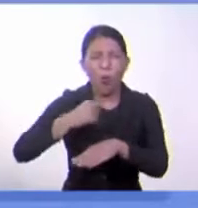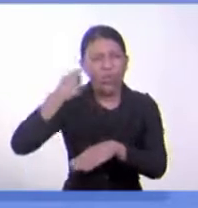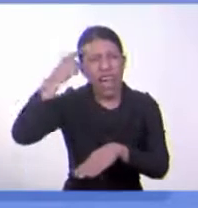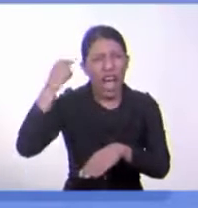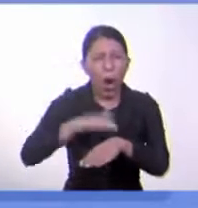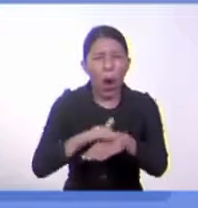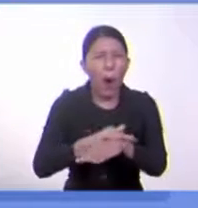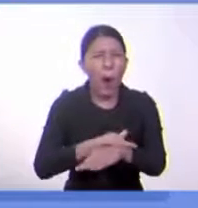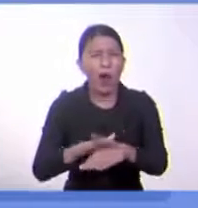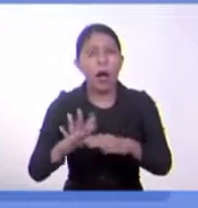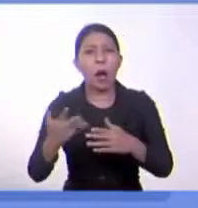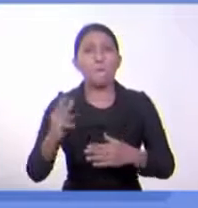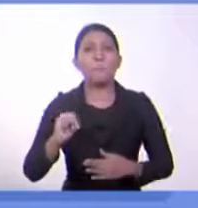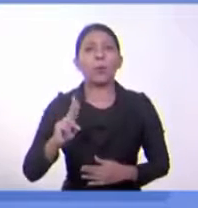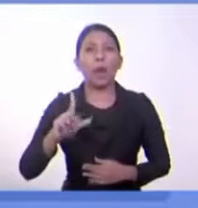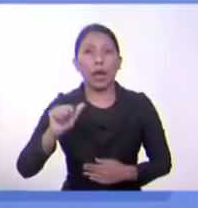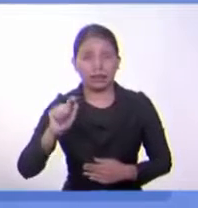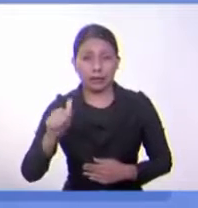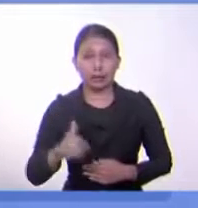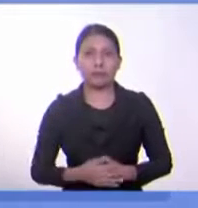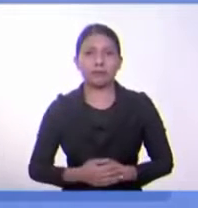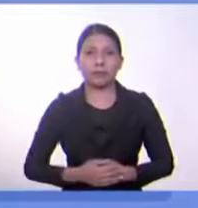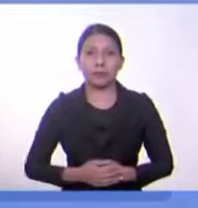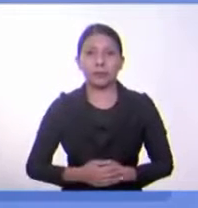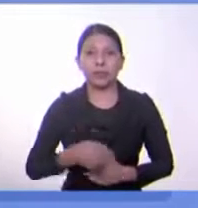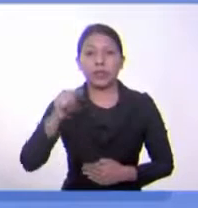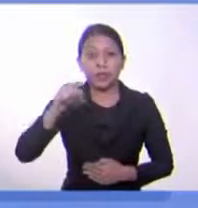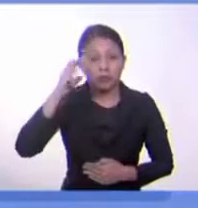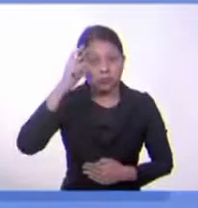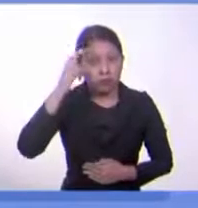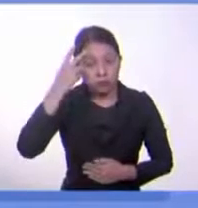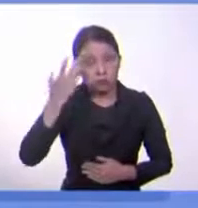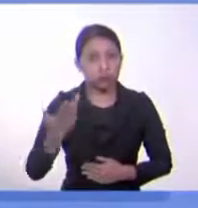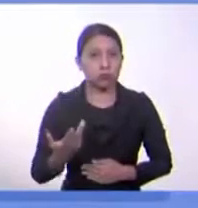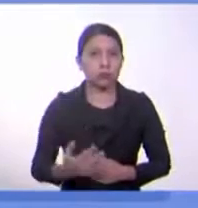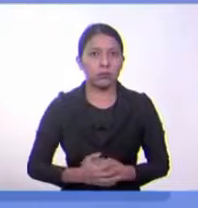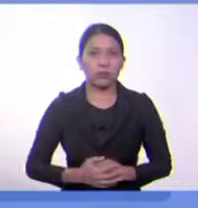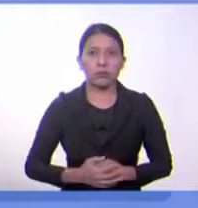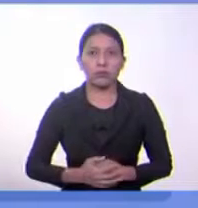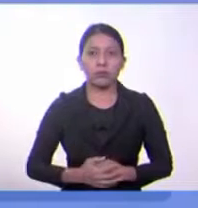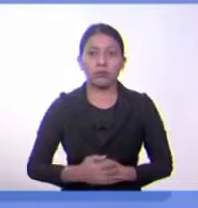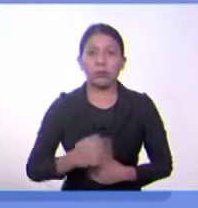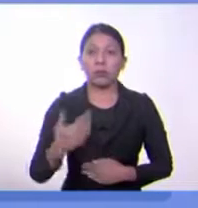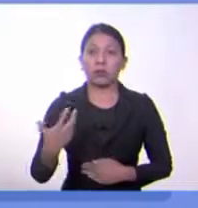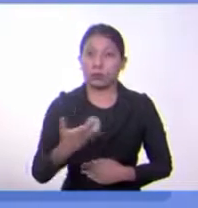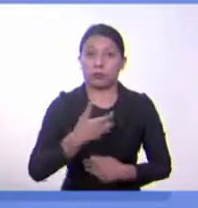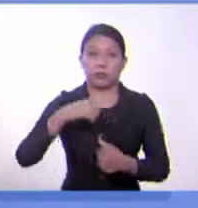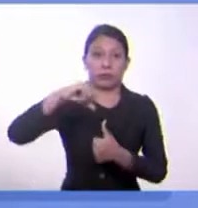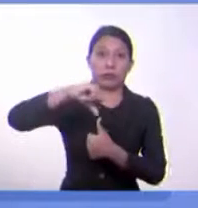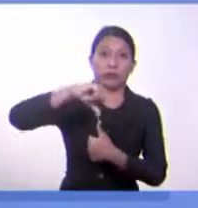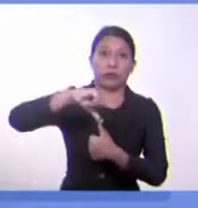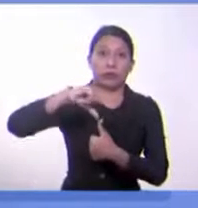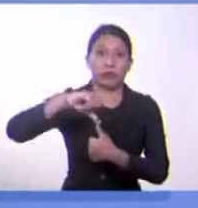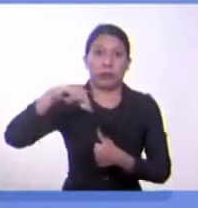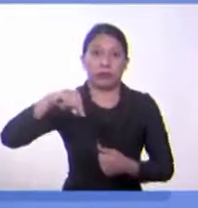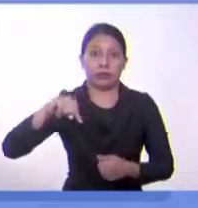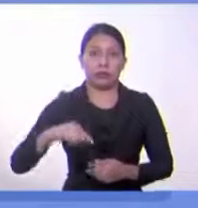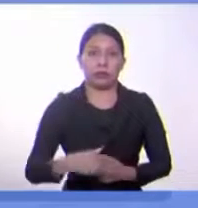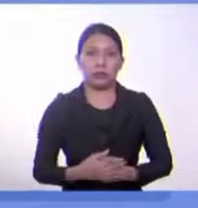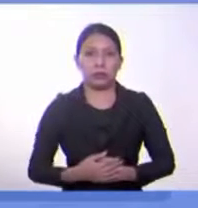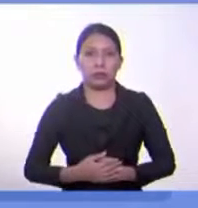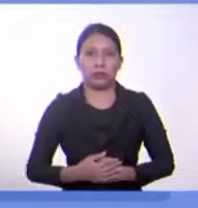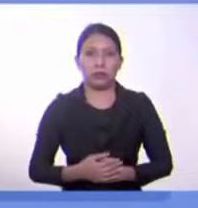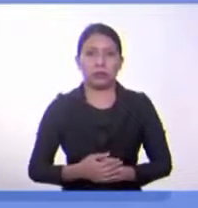Constituyente tuvo como éxito que cuando él comenzó su trabajo dejó a Centroamérica en paz. La